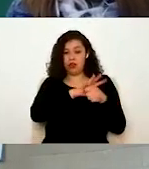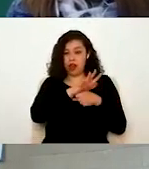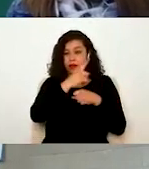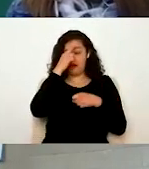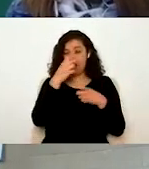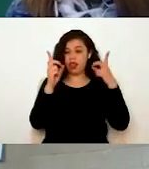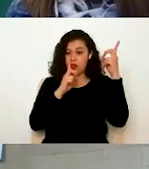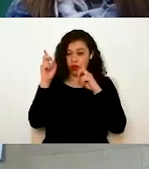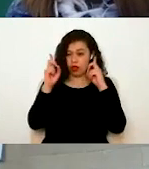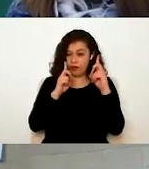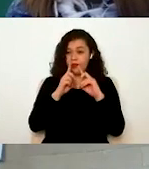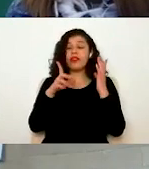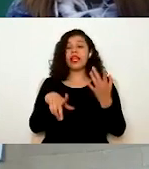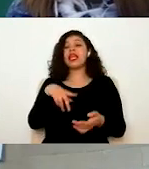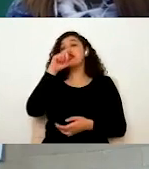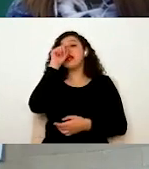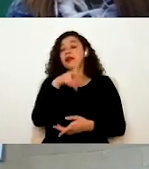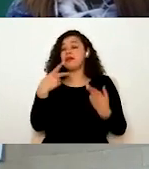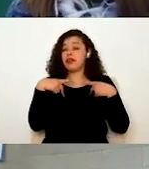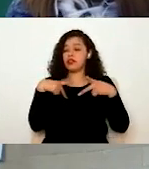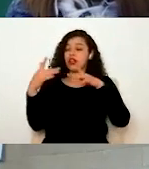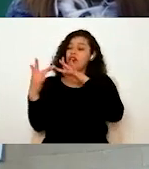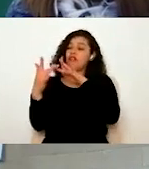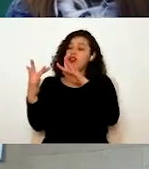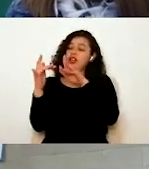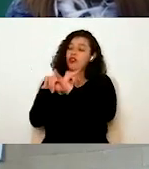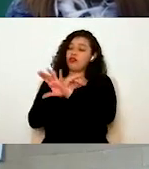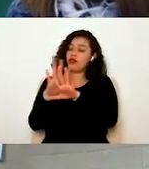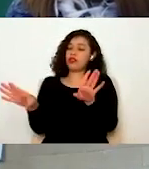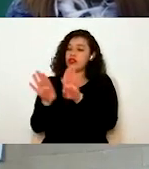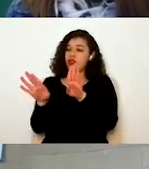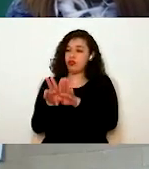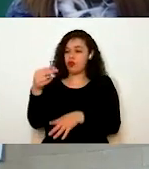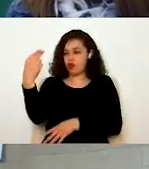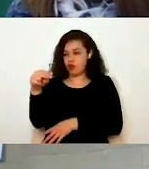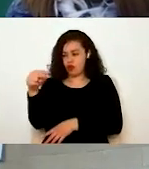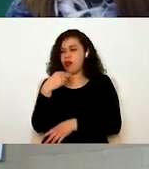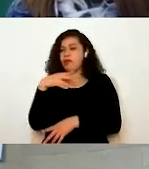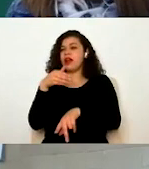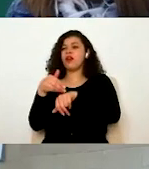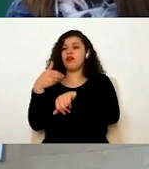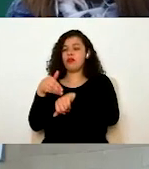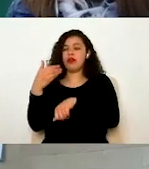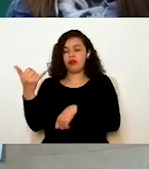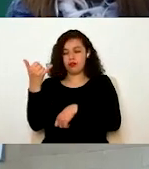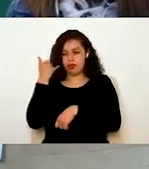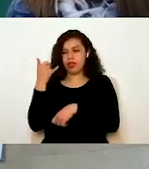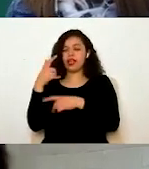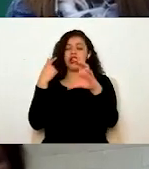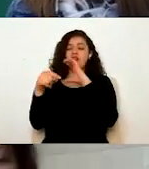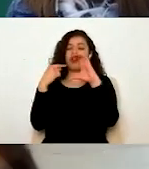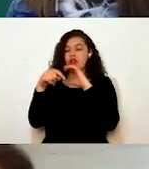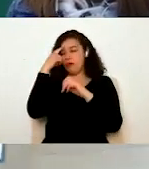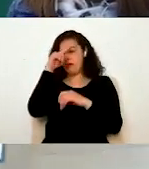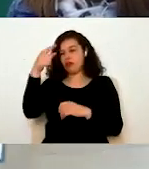los datos de contacto de la persona, el nombre, la extensión y el correo electrónico con quien